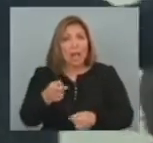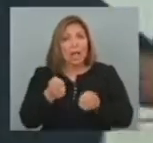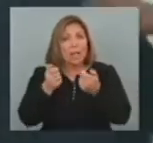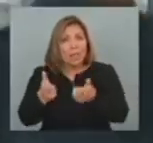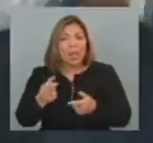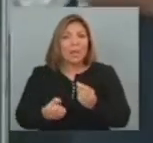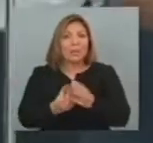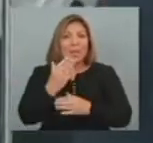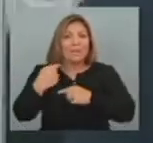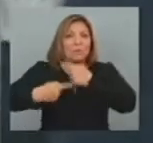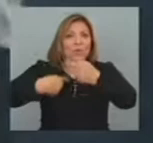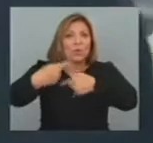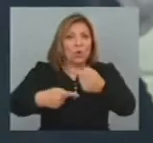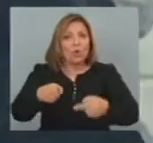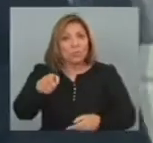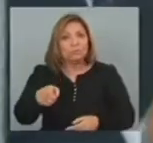una nueva generación